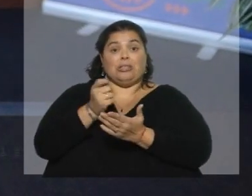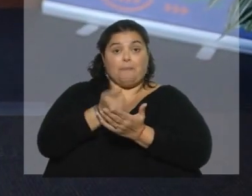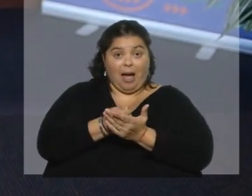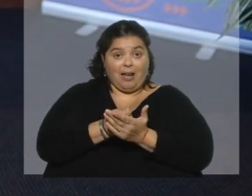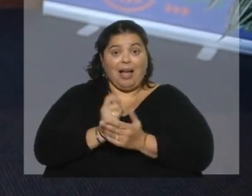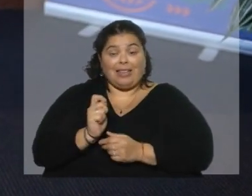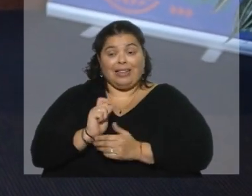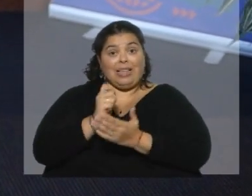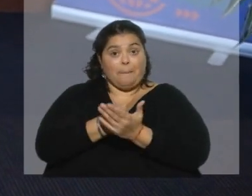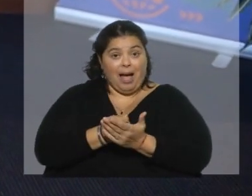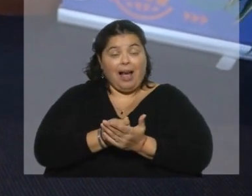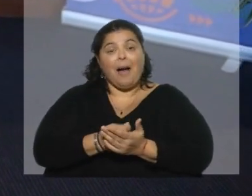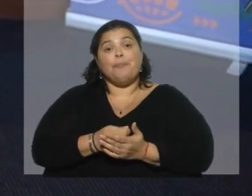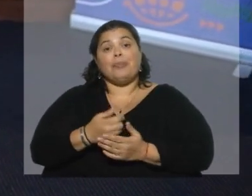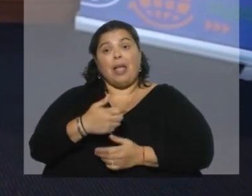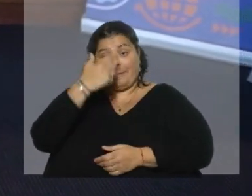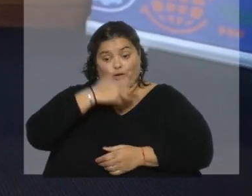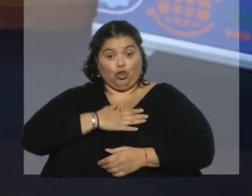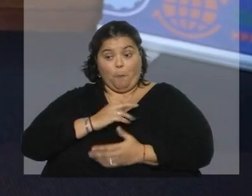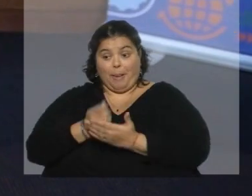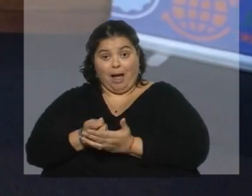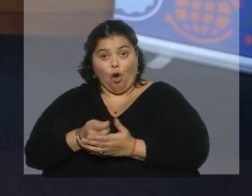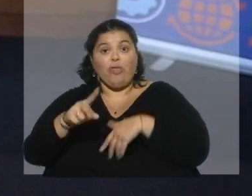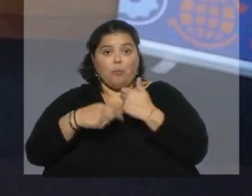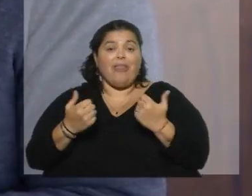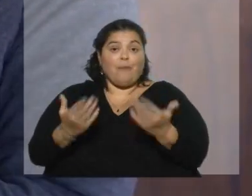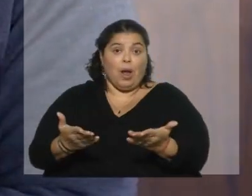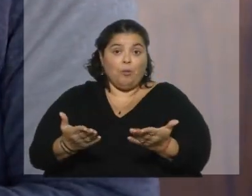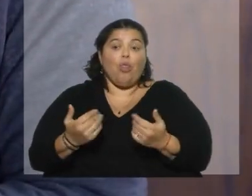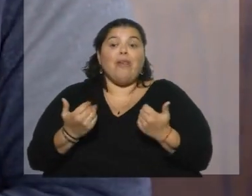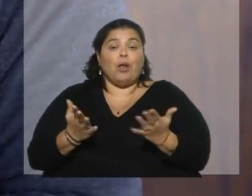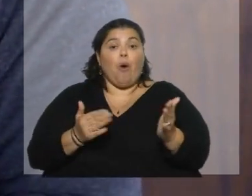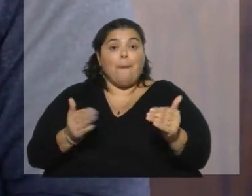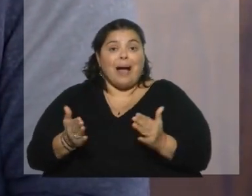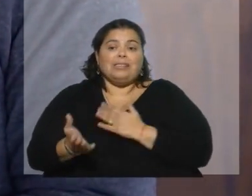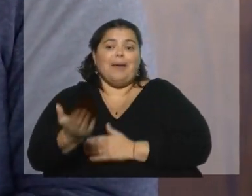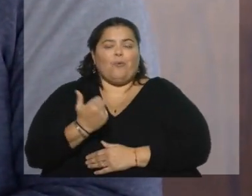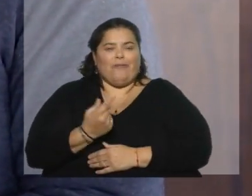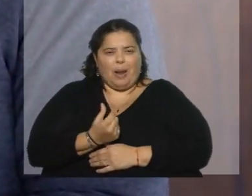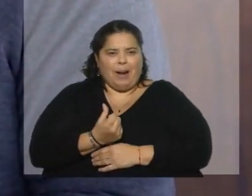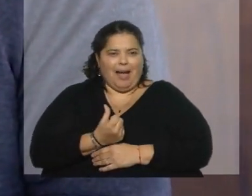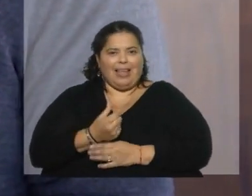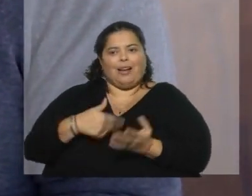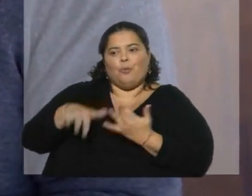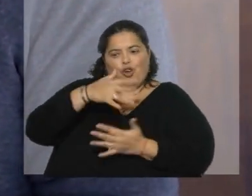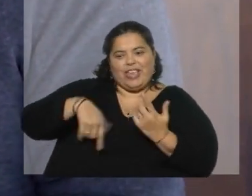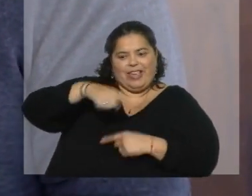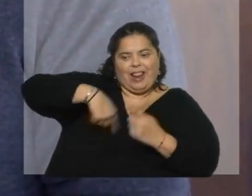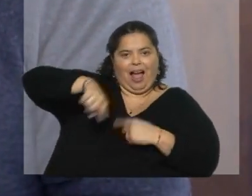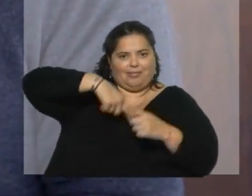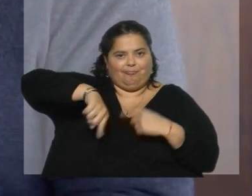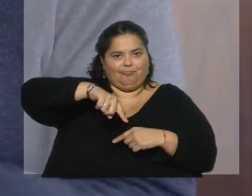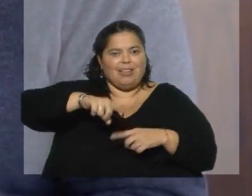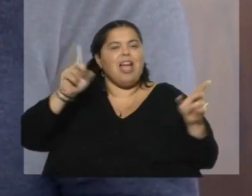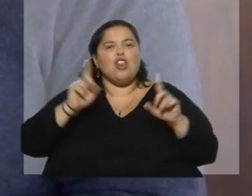parte del consumidor y después devolvérsele cuando devuelva el envase. Entonces, en realidad, no es un dinero que haya que poner en